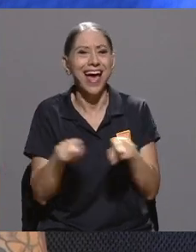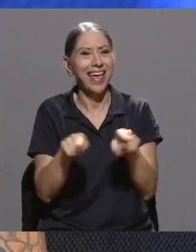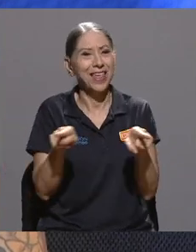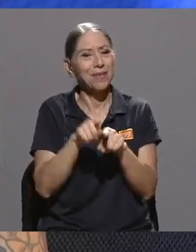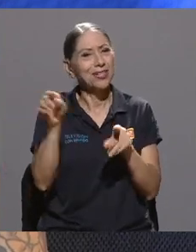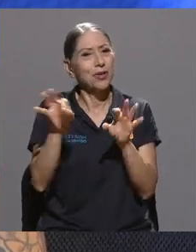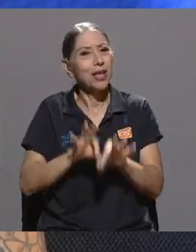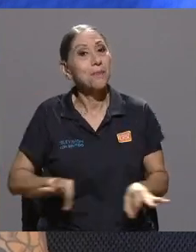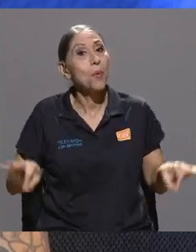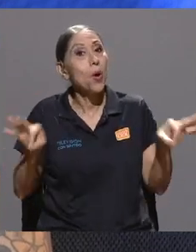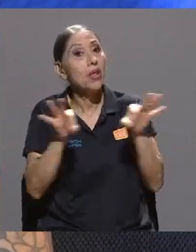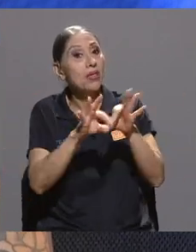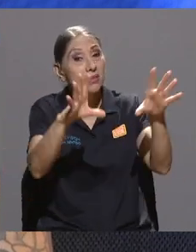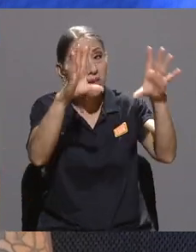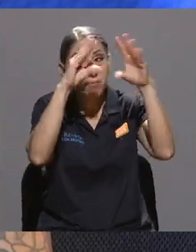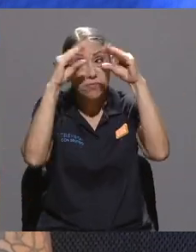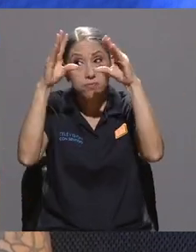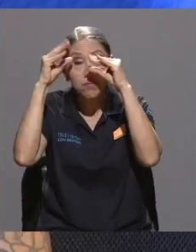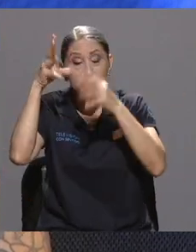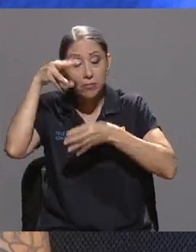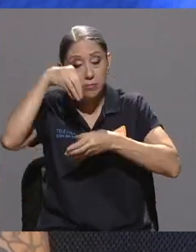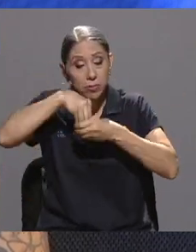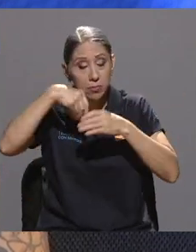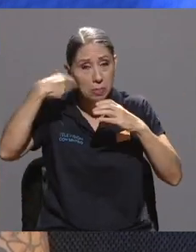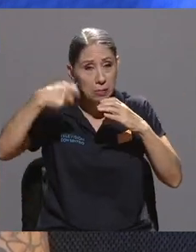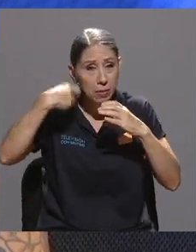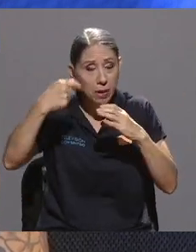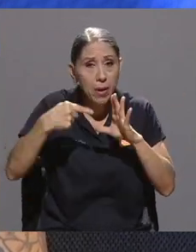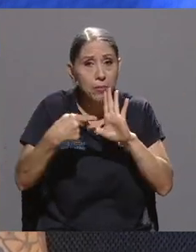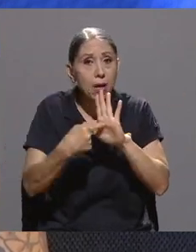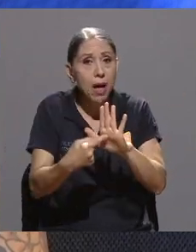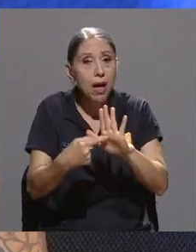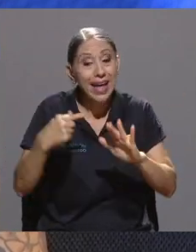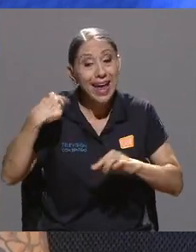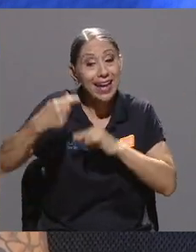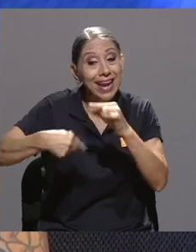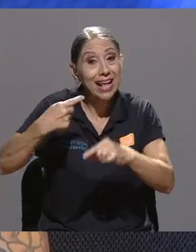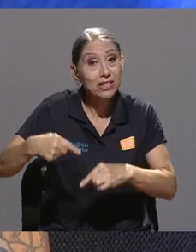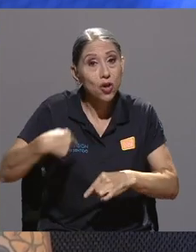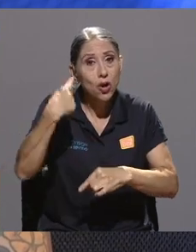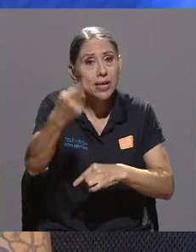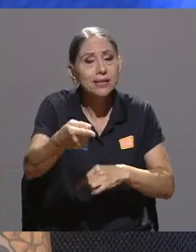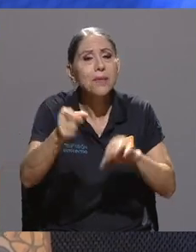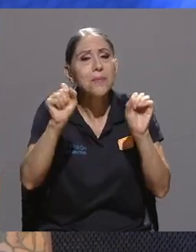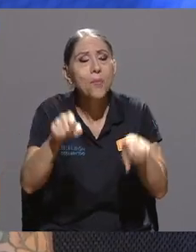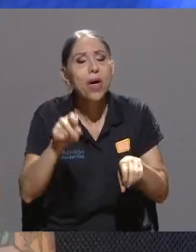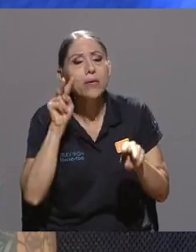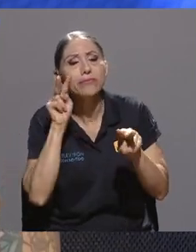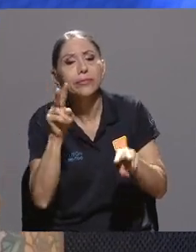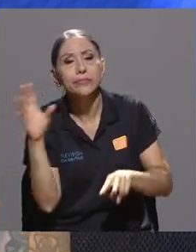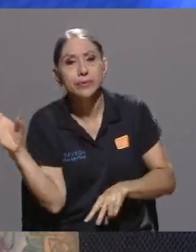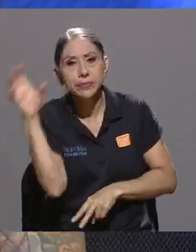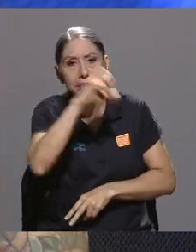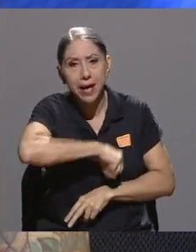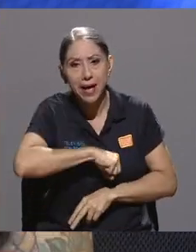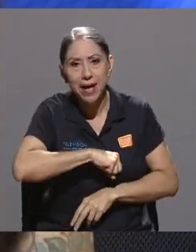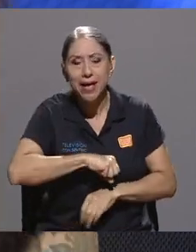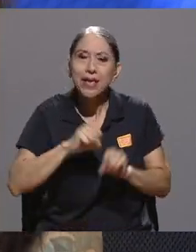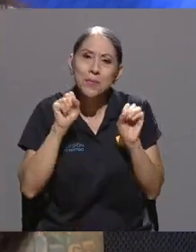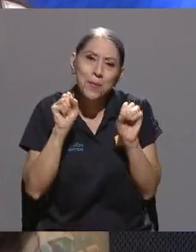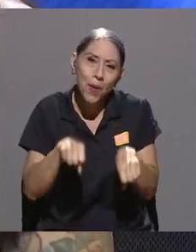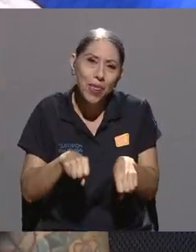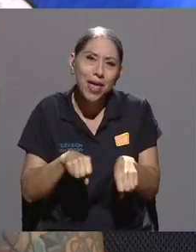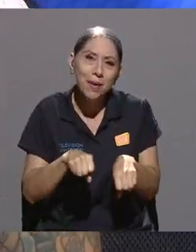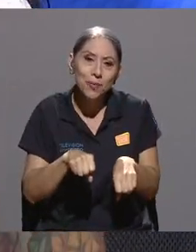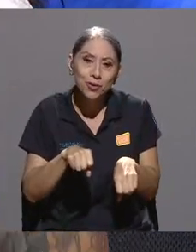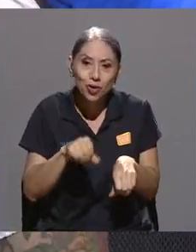que es documentación, ¿no? Todas las generaciones que vienen años adelante van a poder saber y podemos guardar un